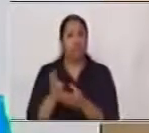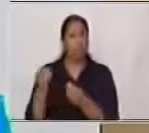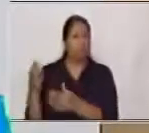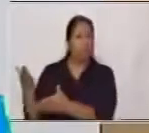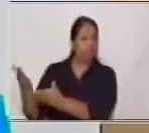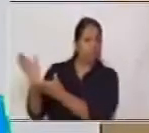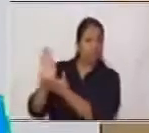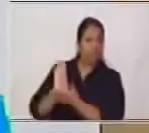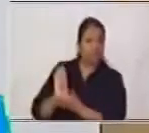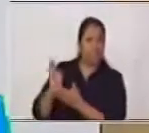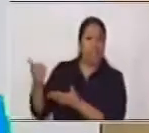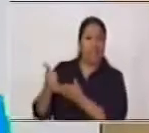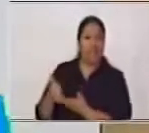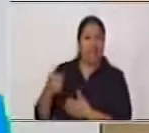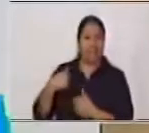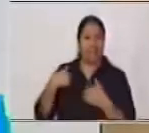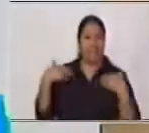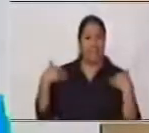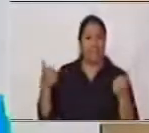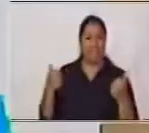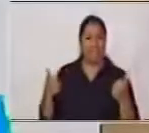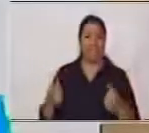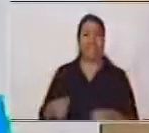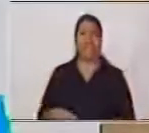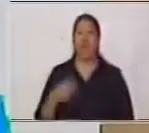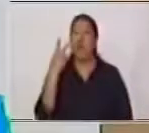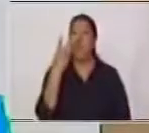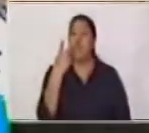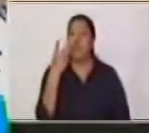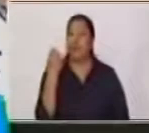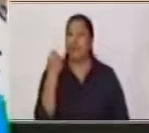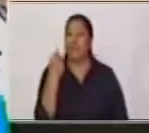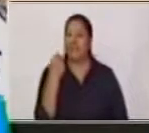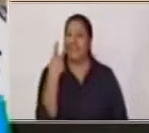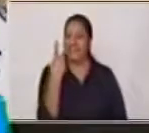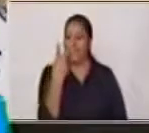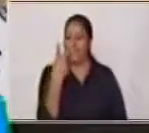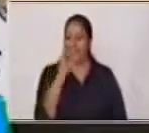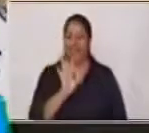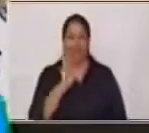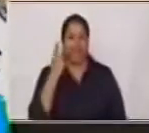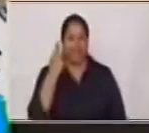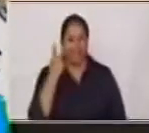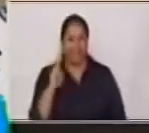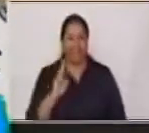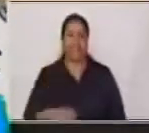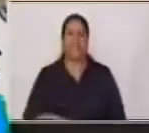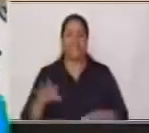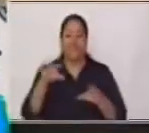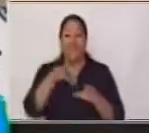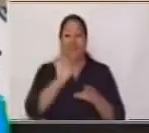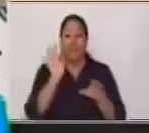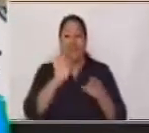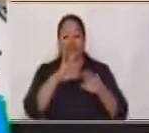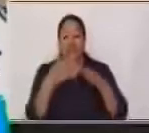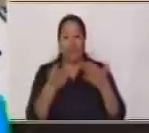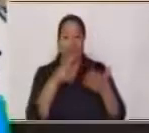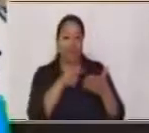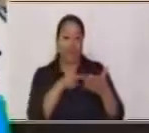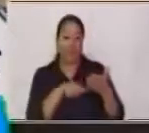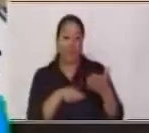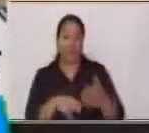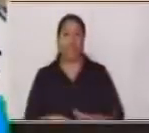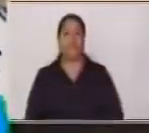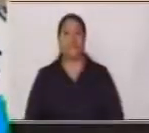bien Vamos a ver Nos quedan dos adivinanzas Vamos a ver Sacamos esta Y ¿Qué dirá nuestra